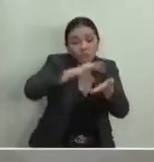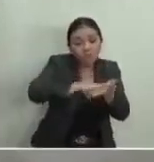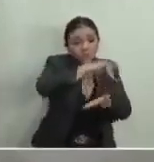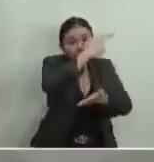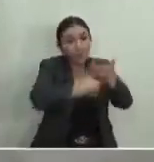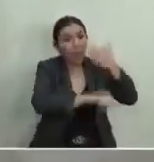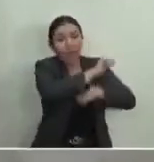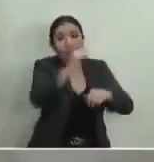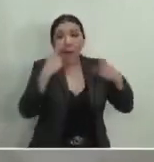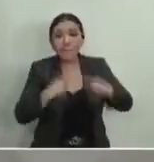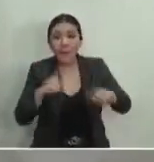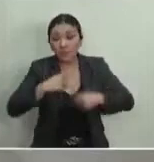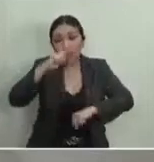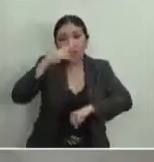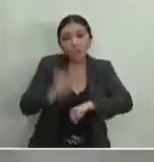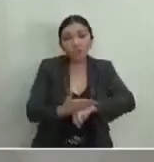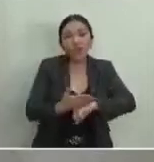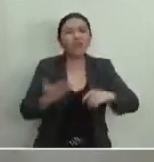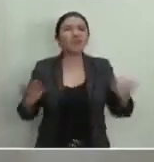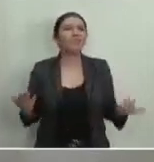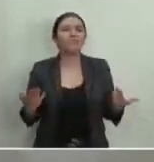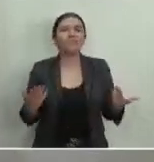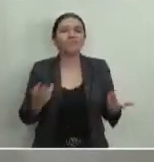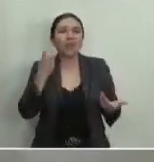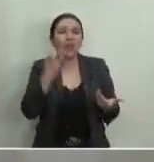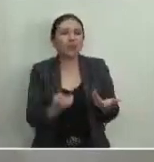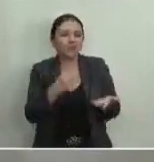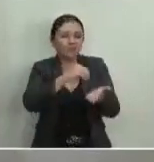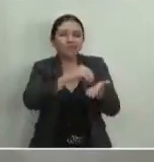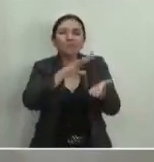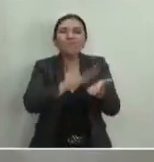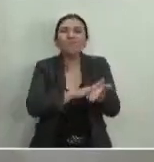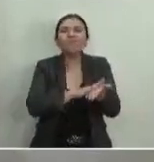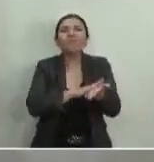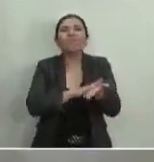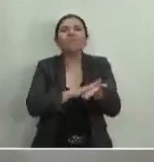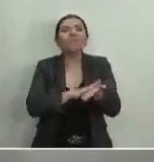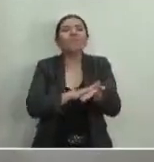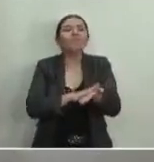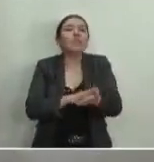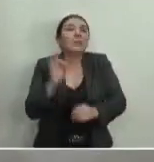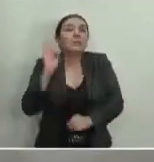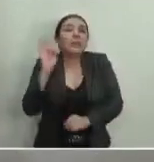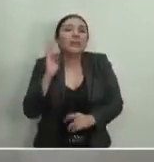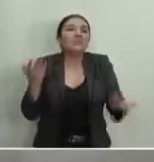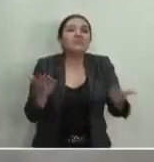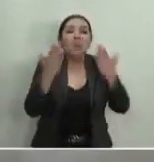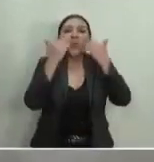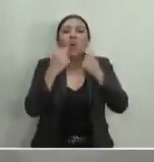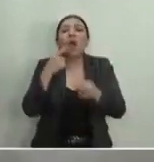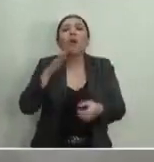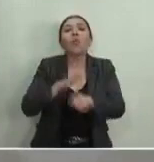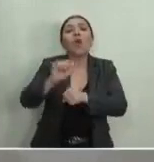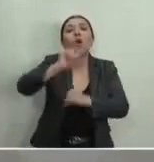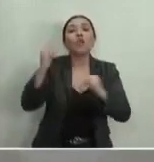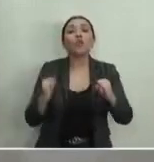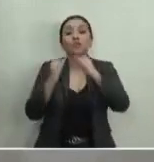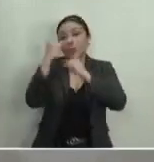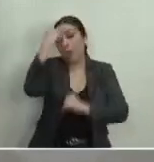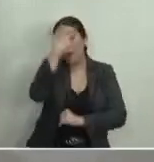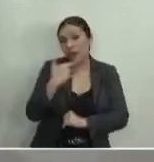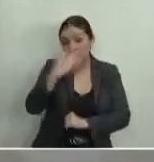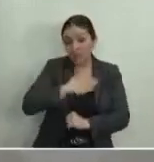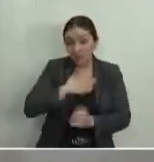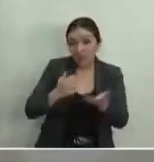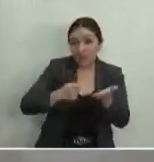personas en el registro correspondiente, muy probablemente no habría una instancia que revise nuestra sentencia,